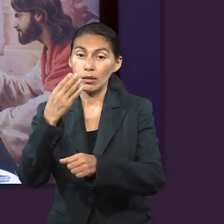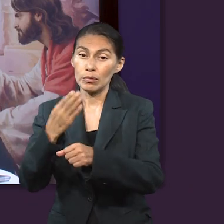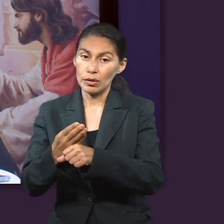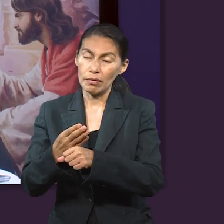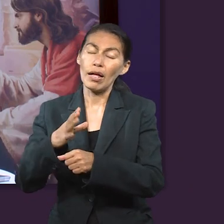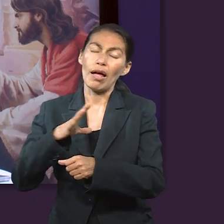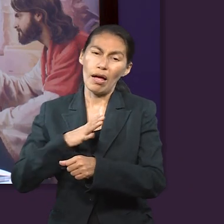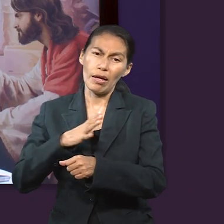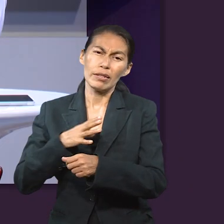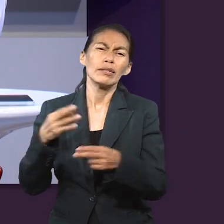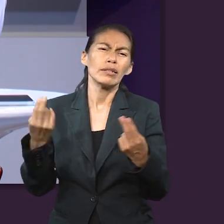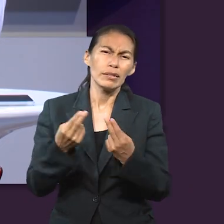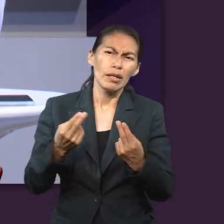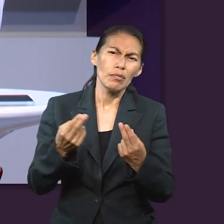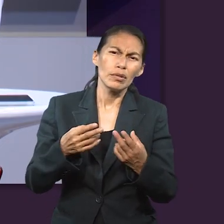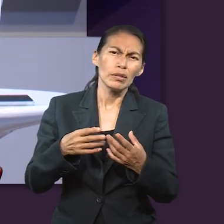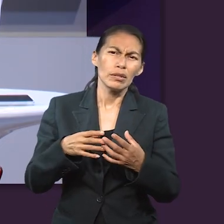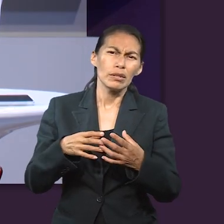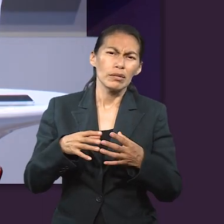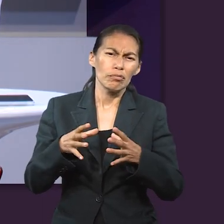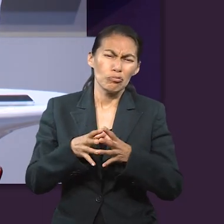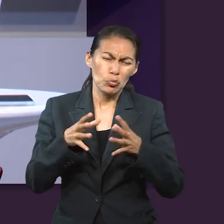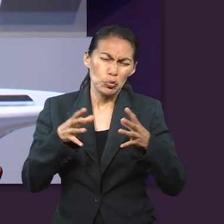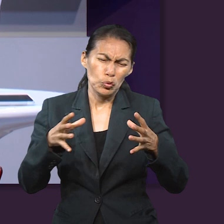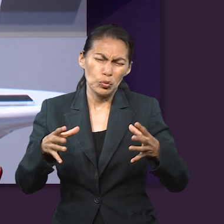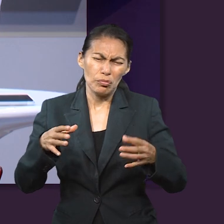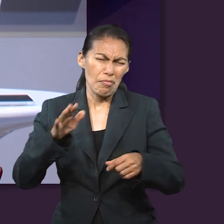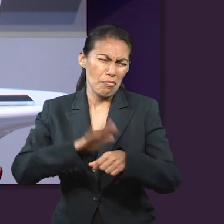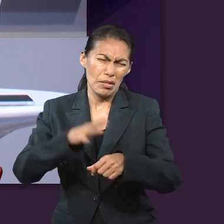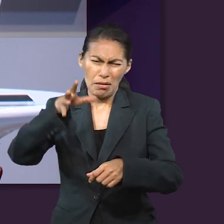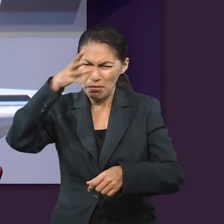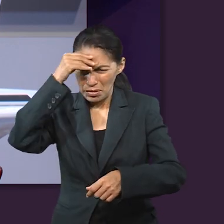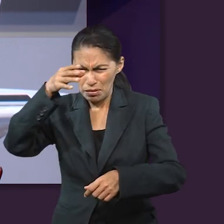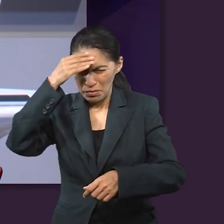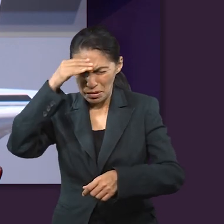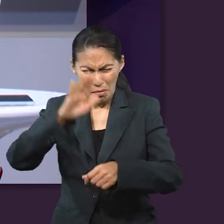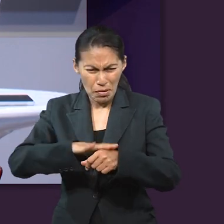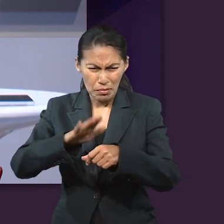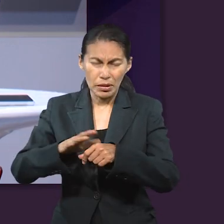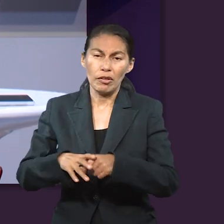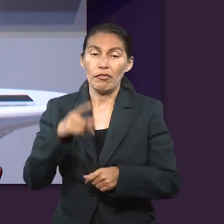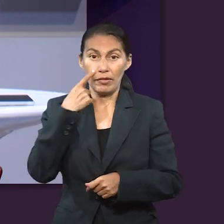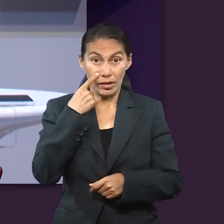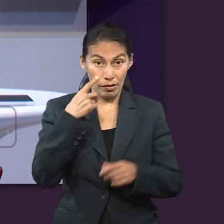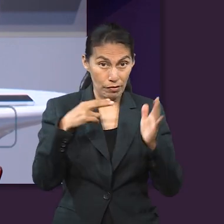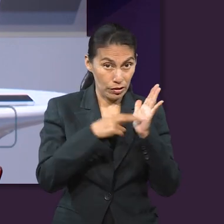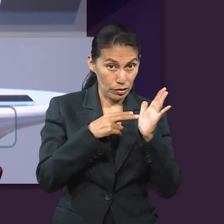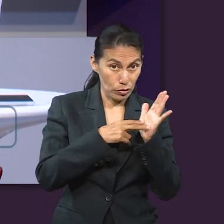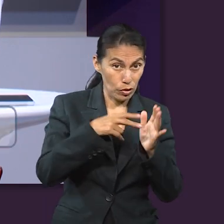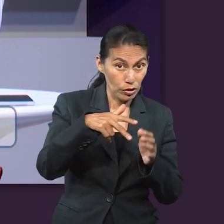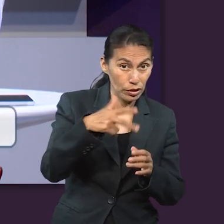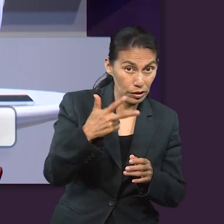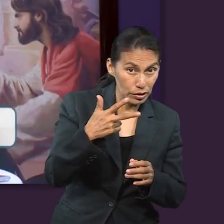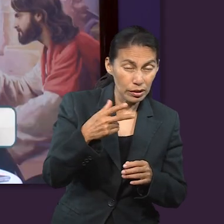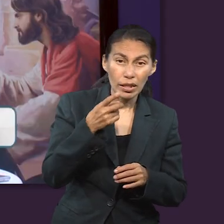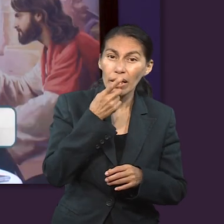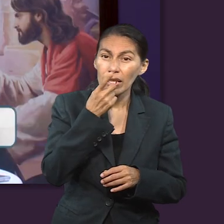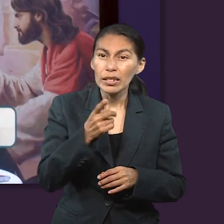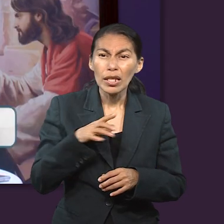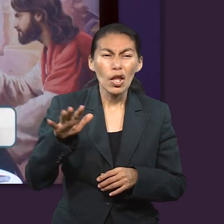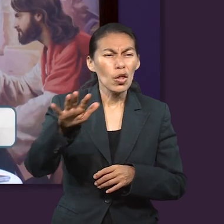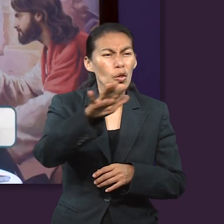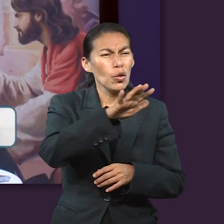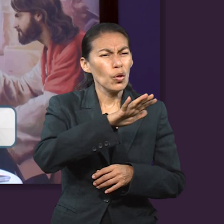un papel de crecer. Permítanme leerles el versículo número 13. Hasta que todos lleguemos a la unidad de la fe